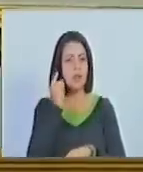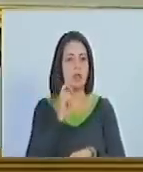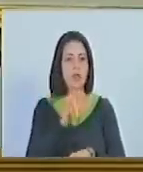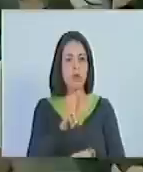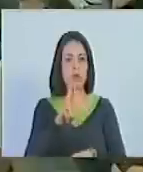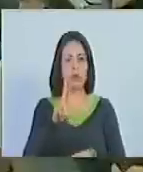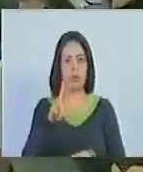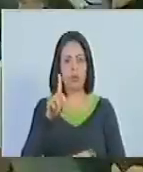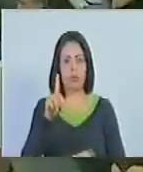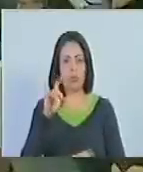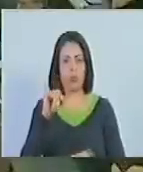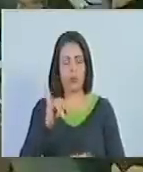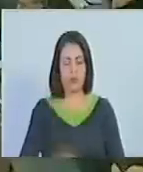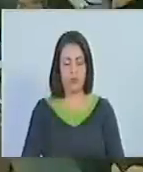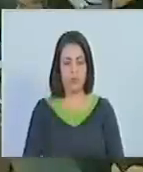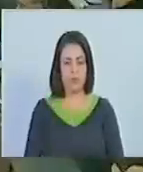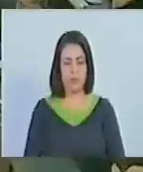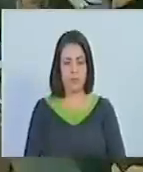Puerta.